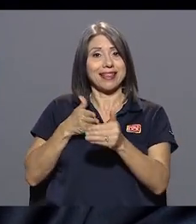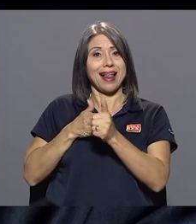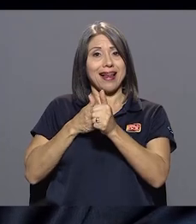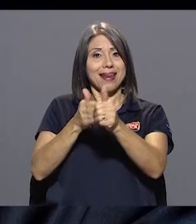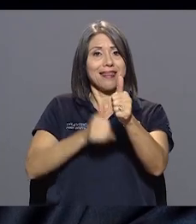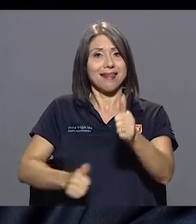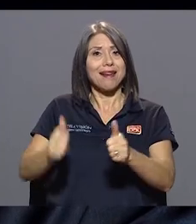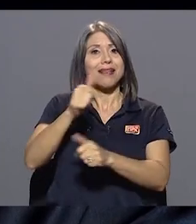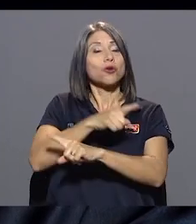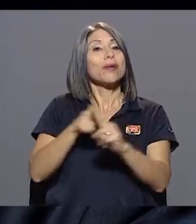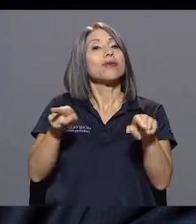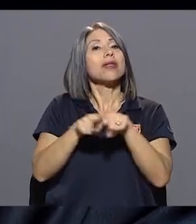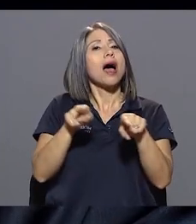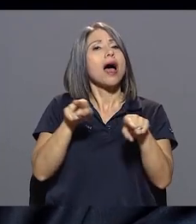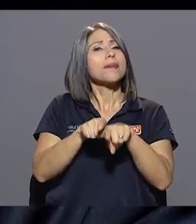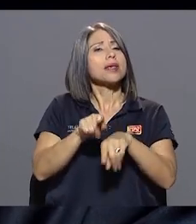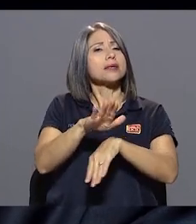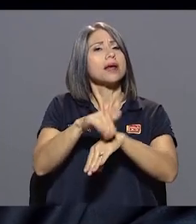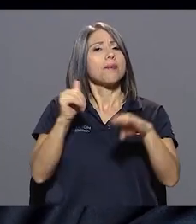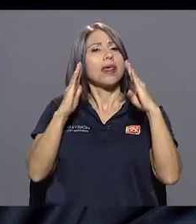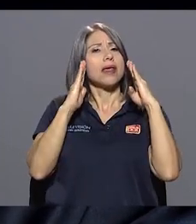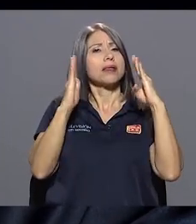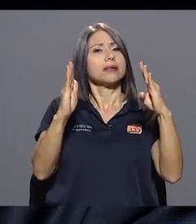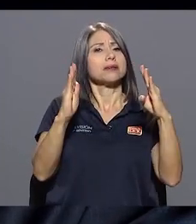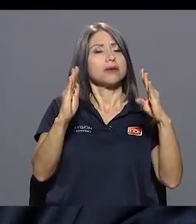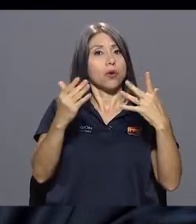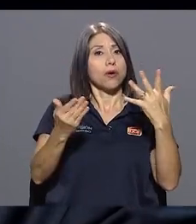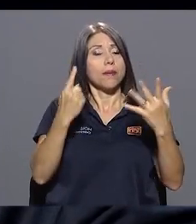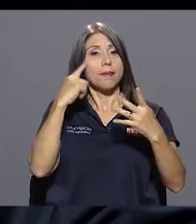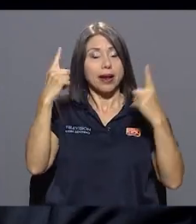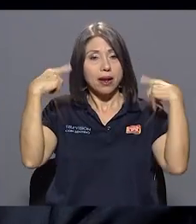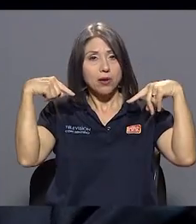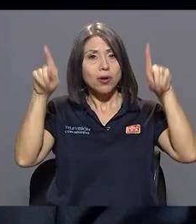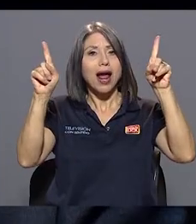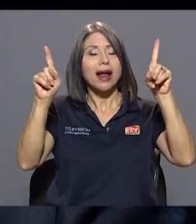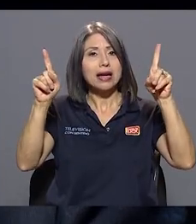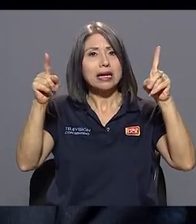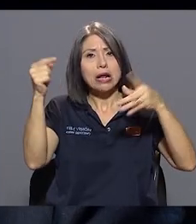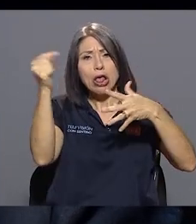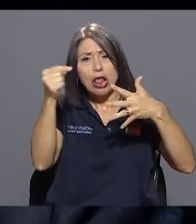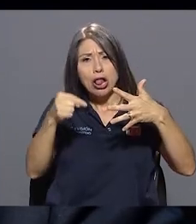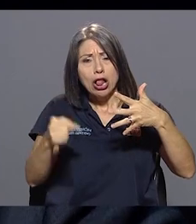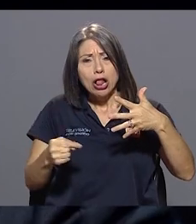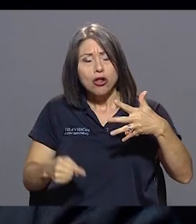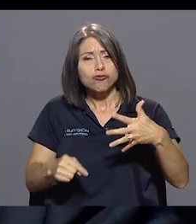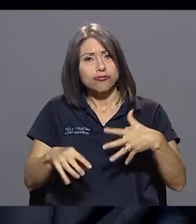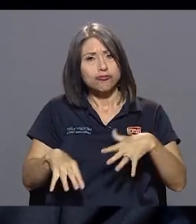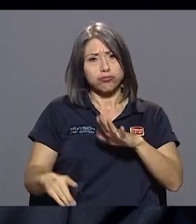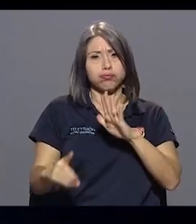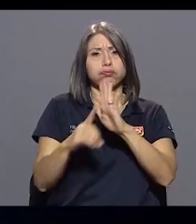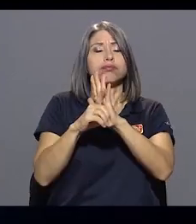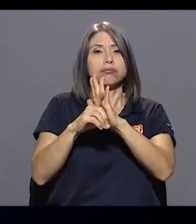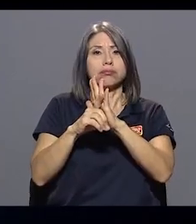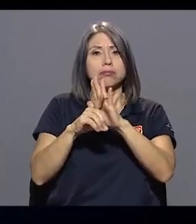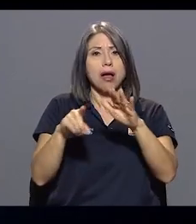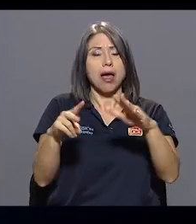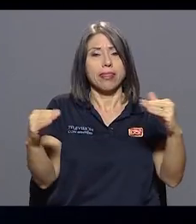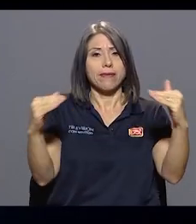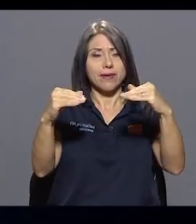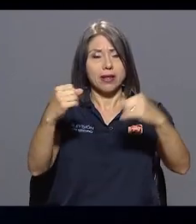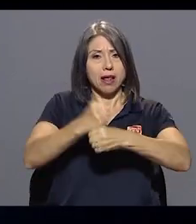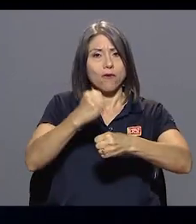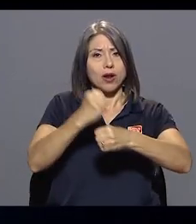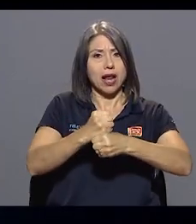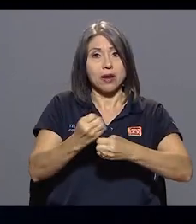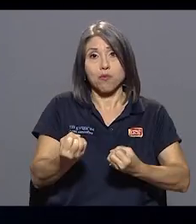esa llamada de atención fuerte de parte del sindicato para lograr toda esa gran cantidad de reivindicaciones que en lo laboral muchas